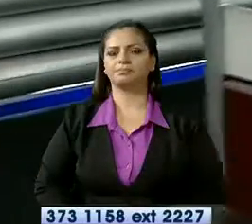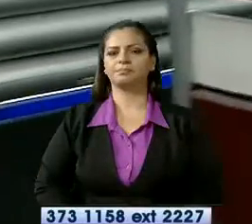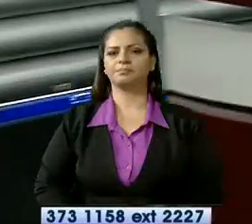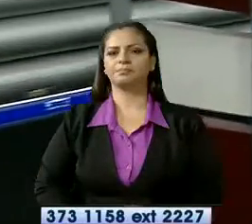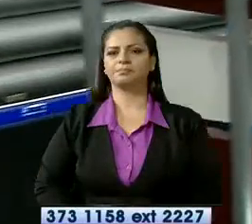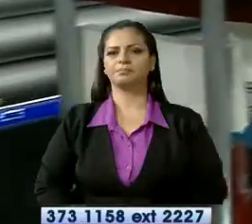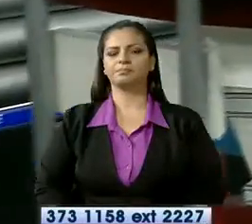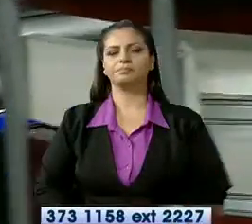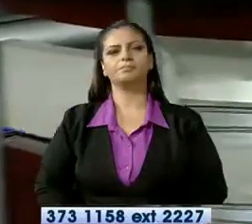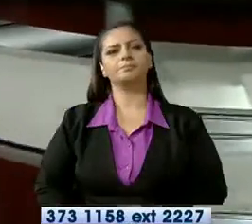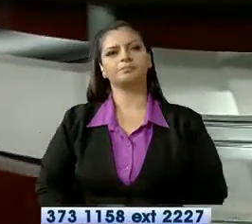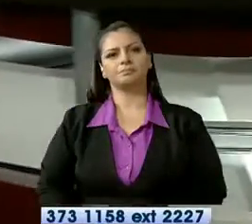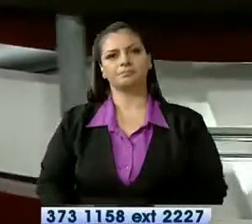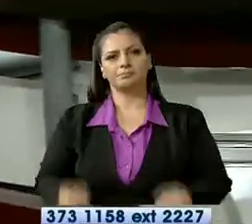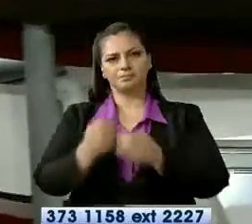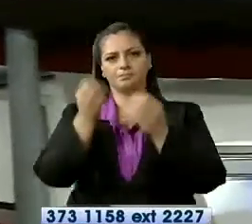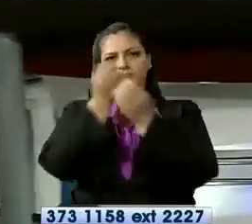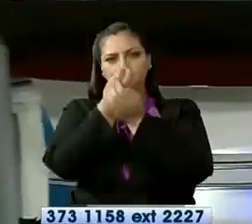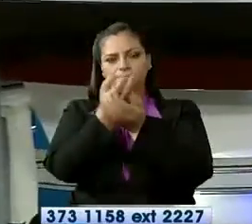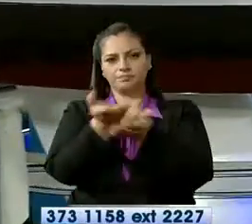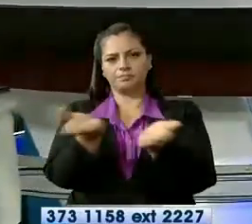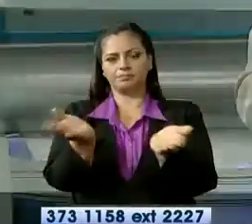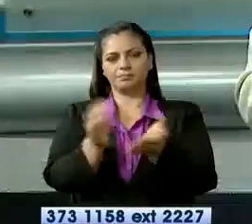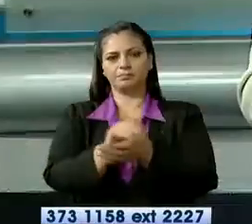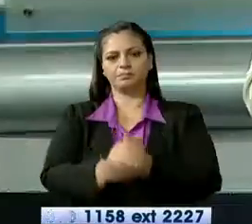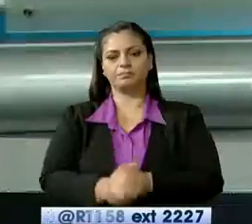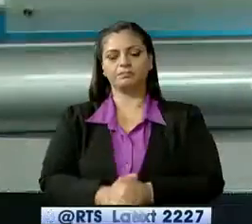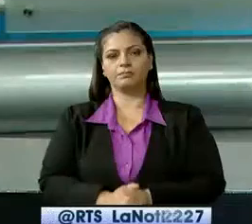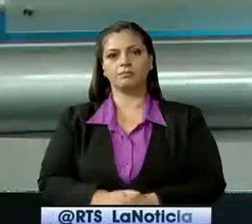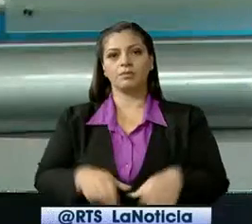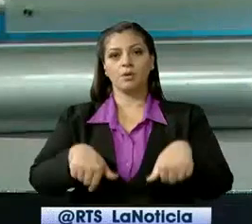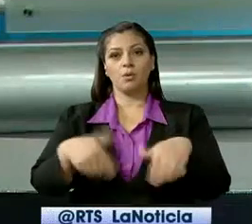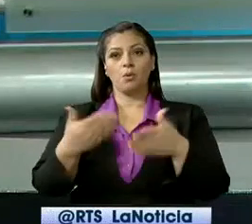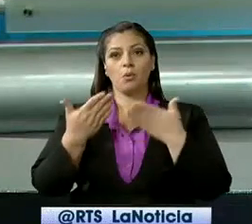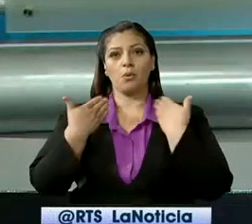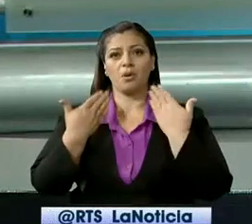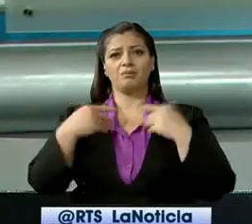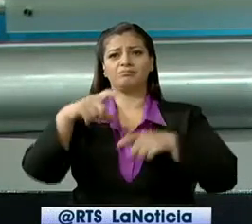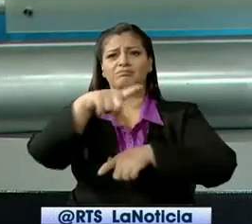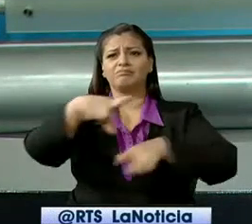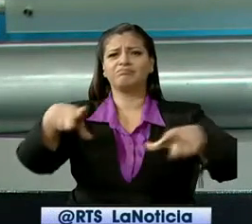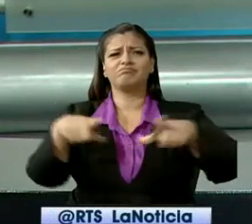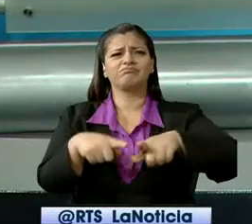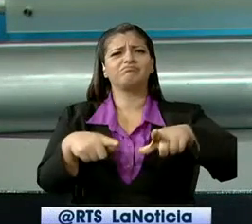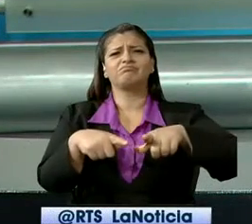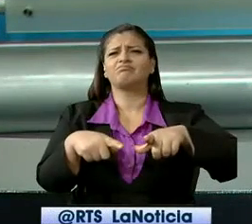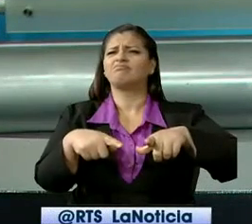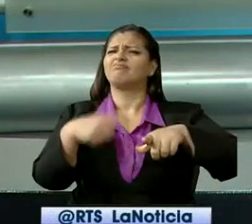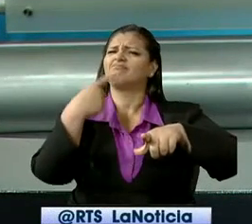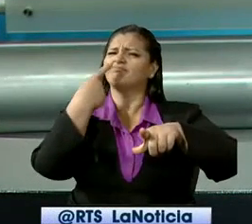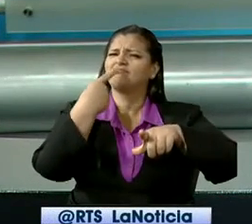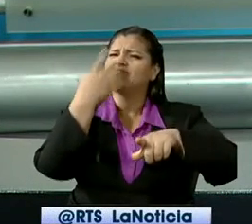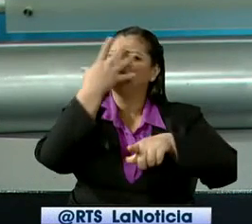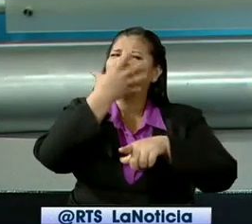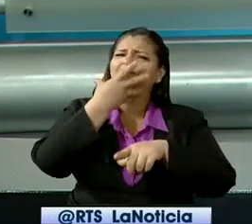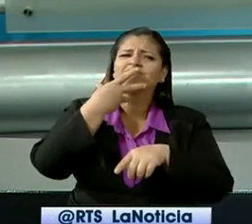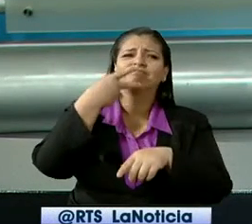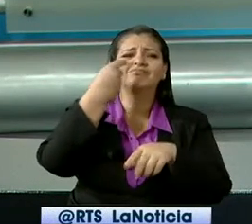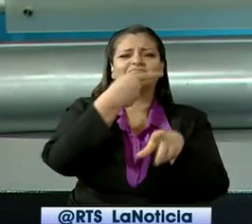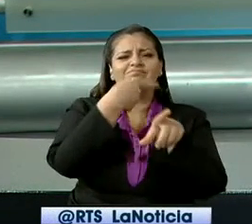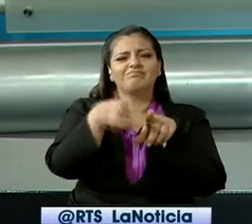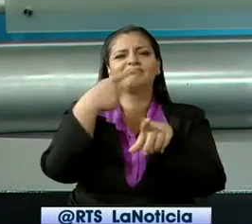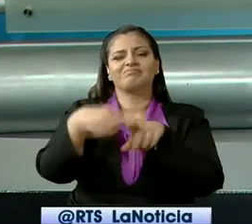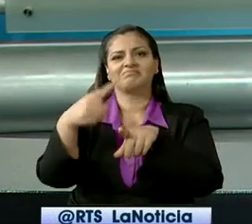Ya estamos de regreso para darles más información. Guayaquil tiene diversidad de paradisíacos lugares que la convierten en un destino